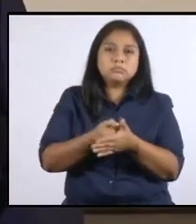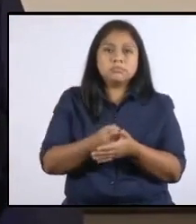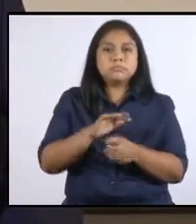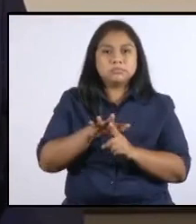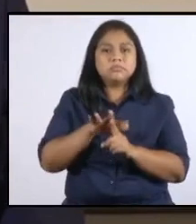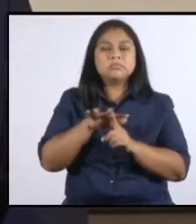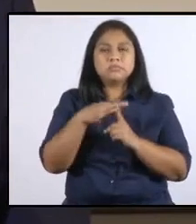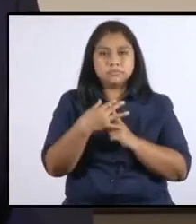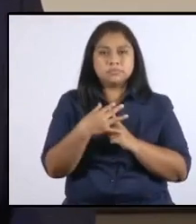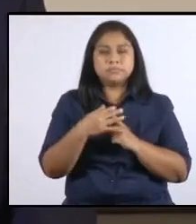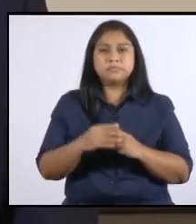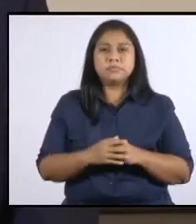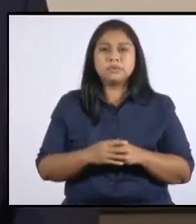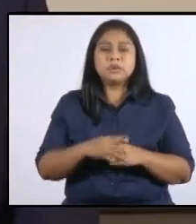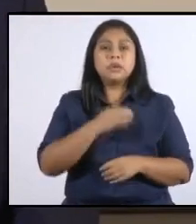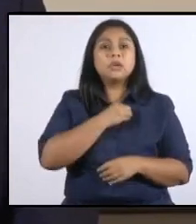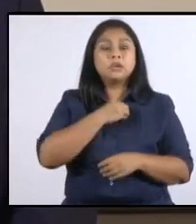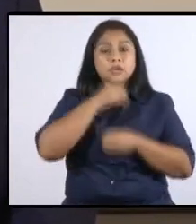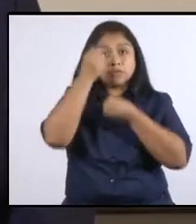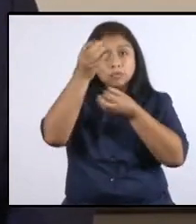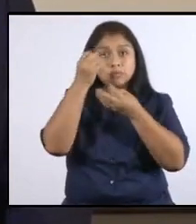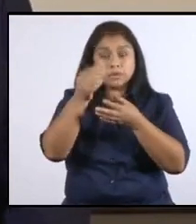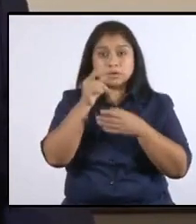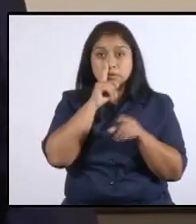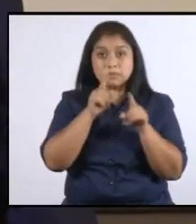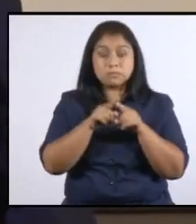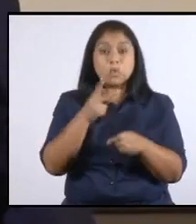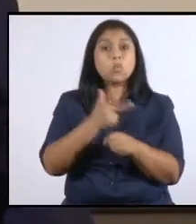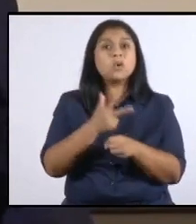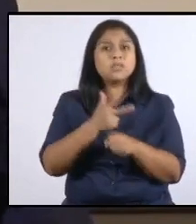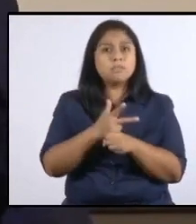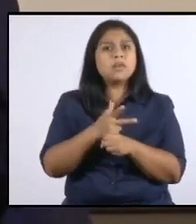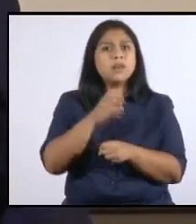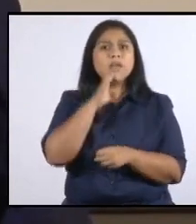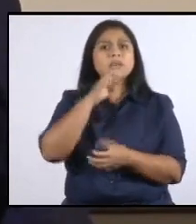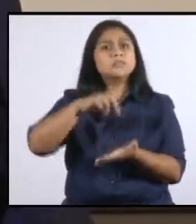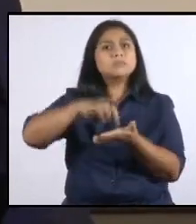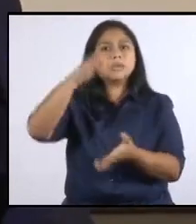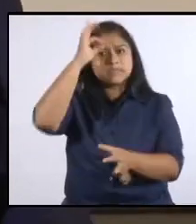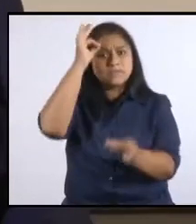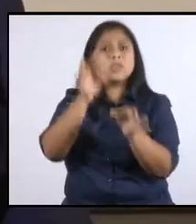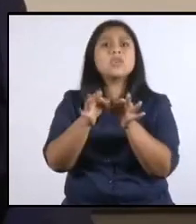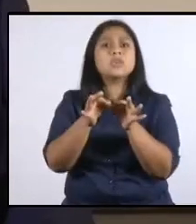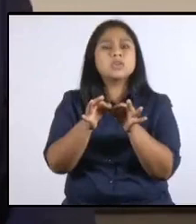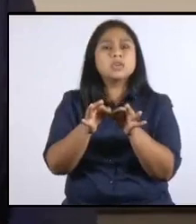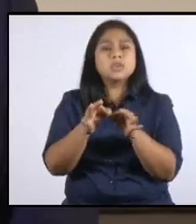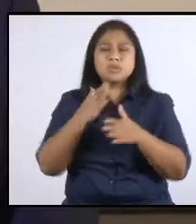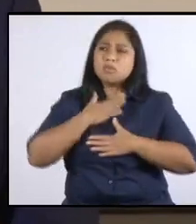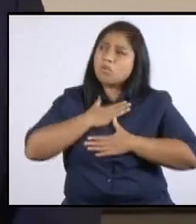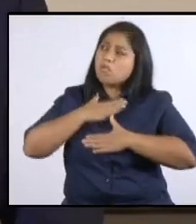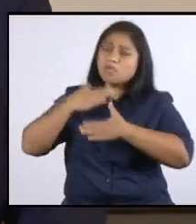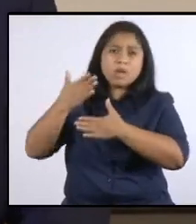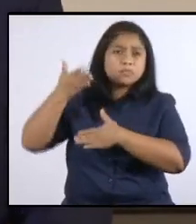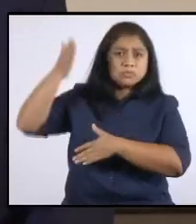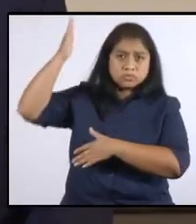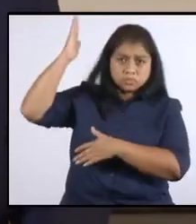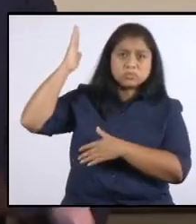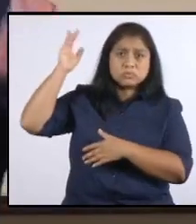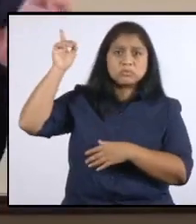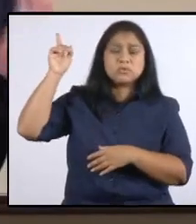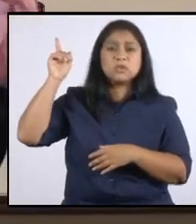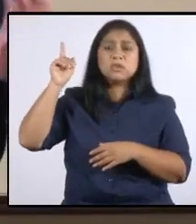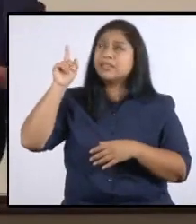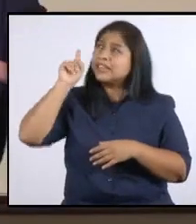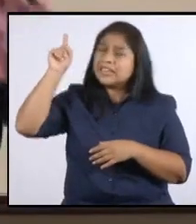Quiero decirles que Guatemala es un país de fe, que confiamos plenamente en que el Dios Todopoderoso